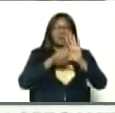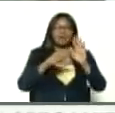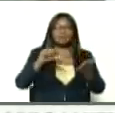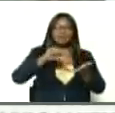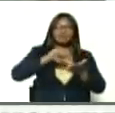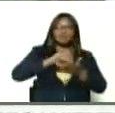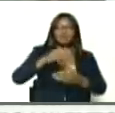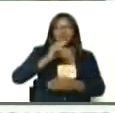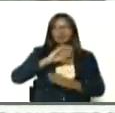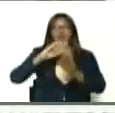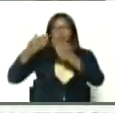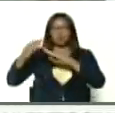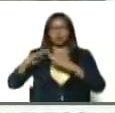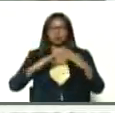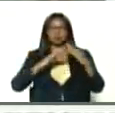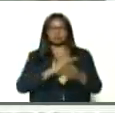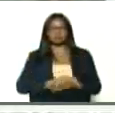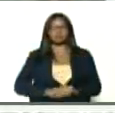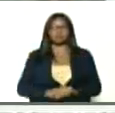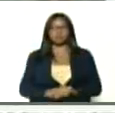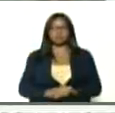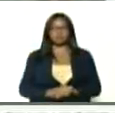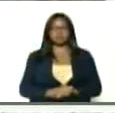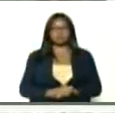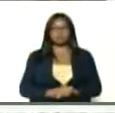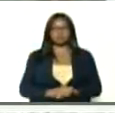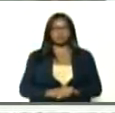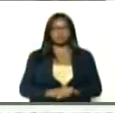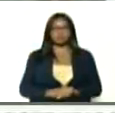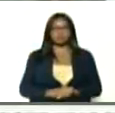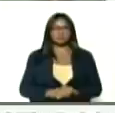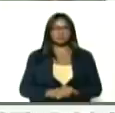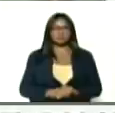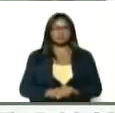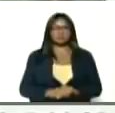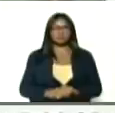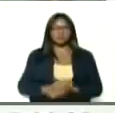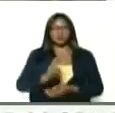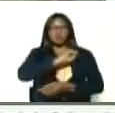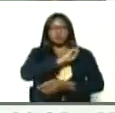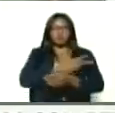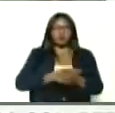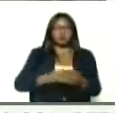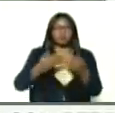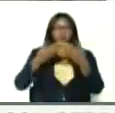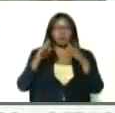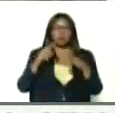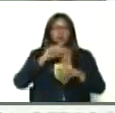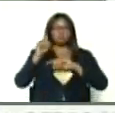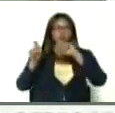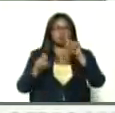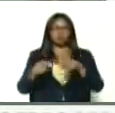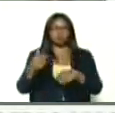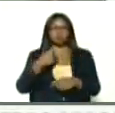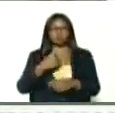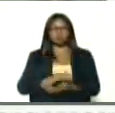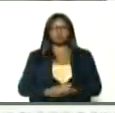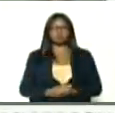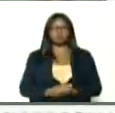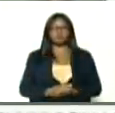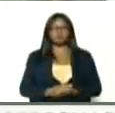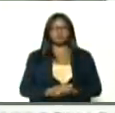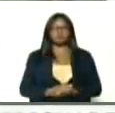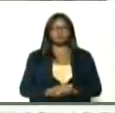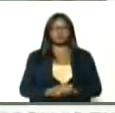Venezuela las ciudades comunales, poder, poder, poder popular, mi pregunta, Luis José,